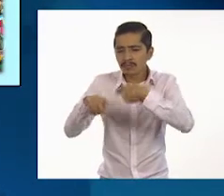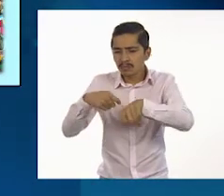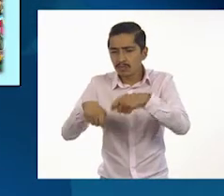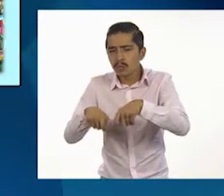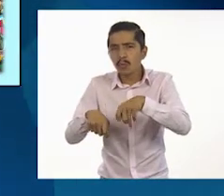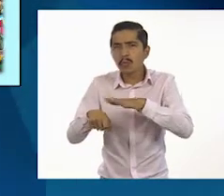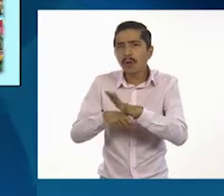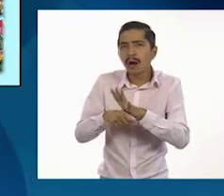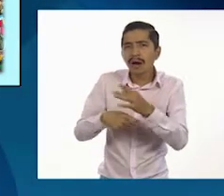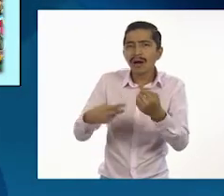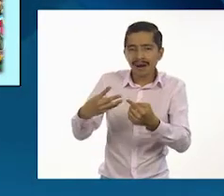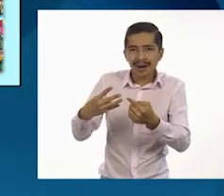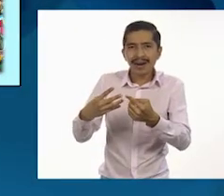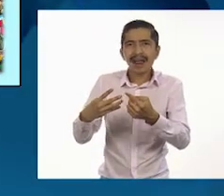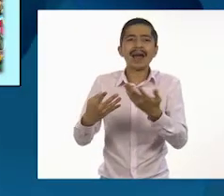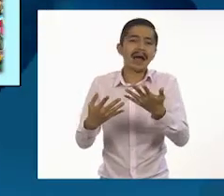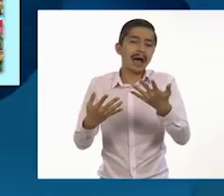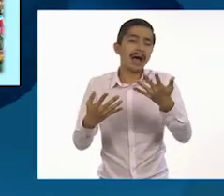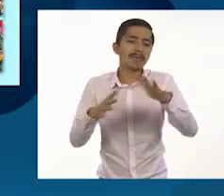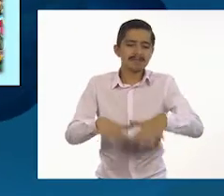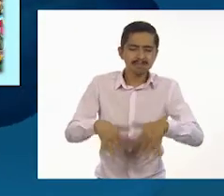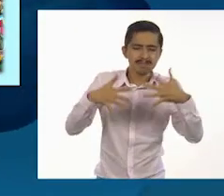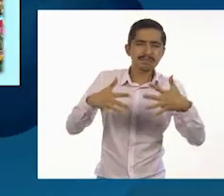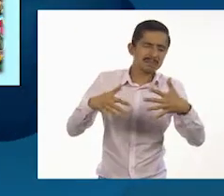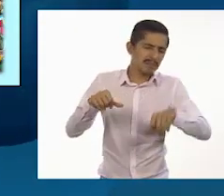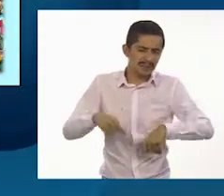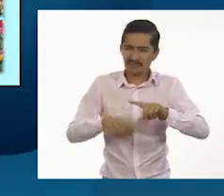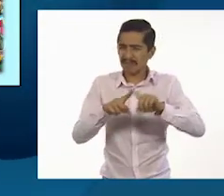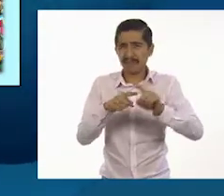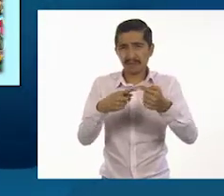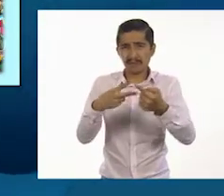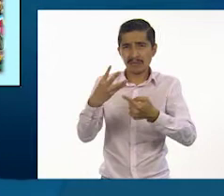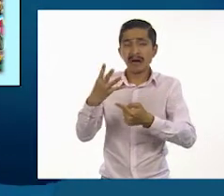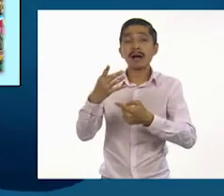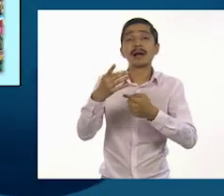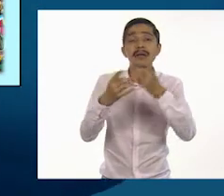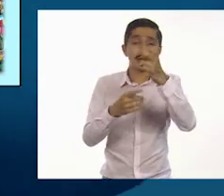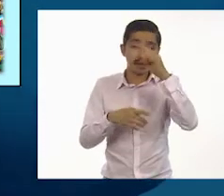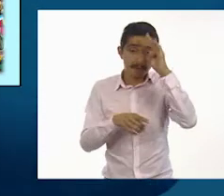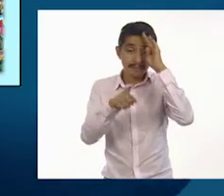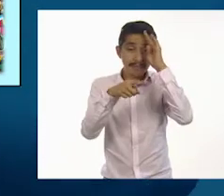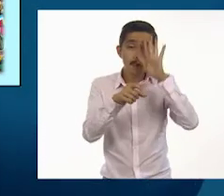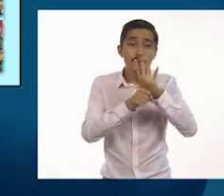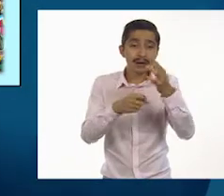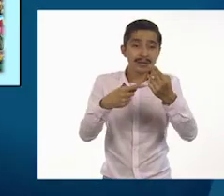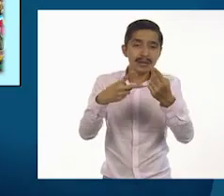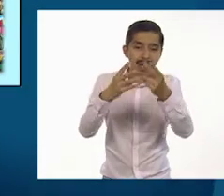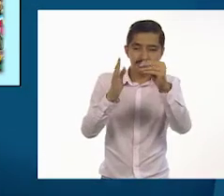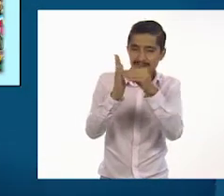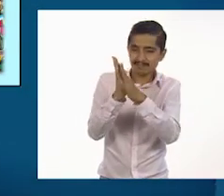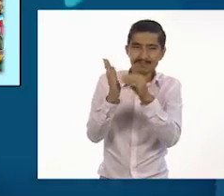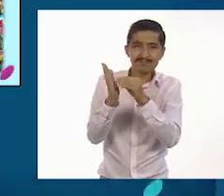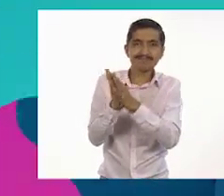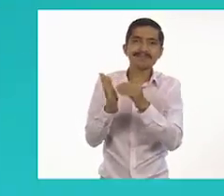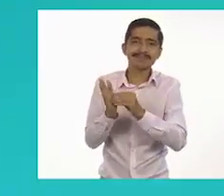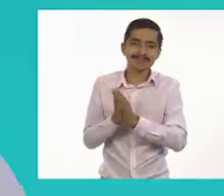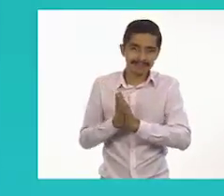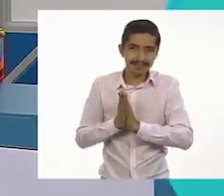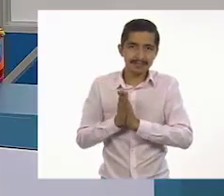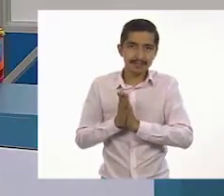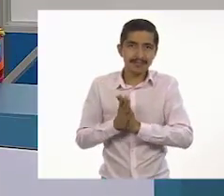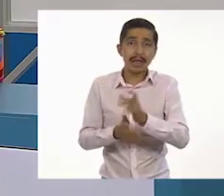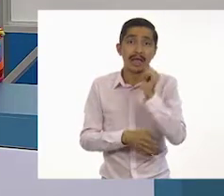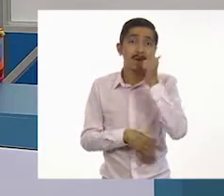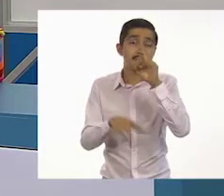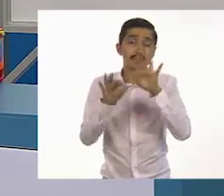anuncios y eventos, o las que les llamen la atención y consideren necesarias. Además, algo muy importante